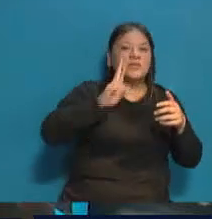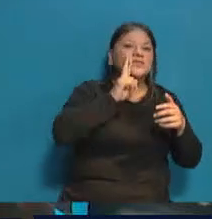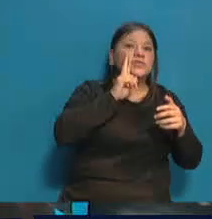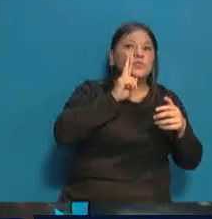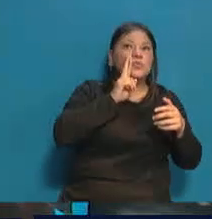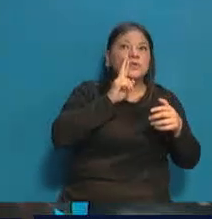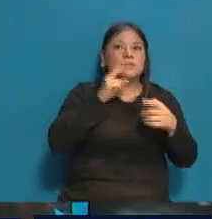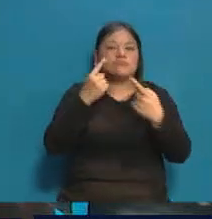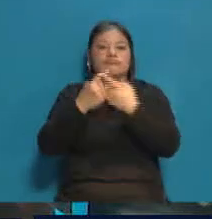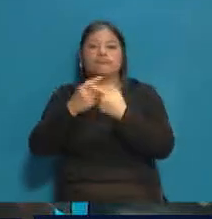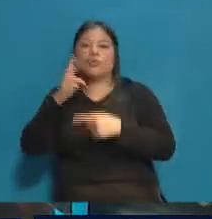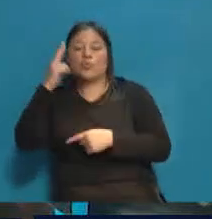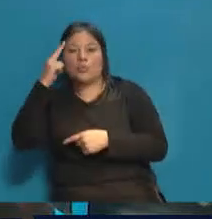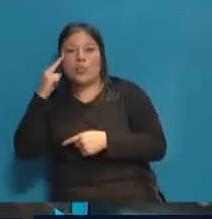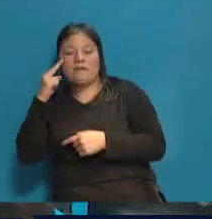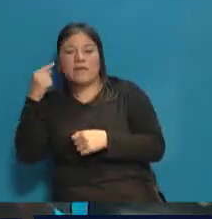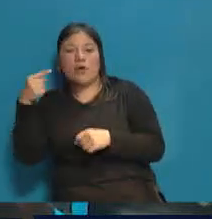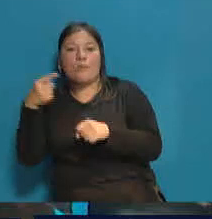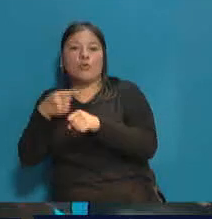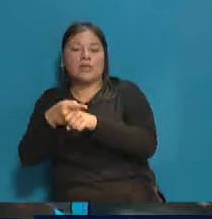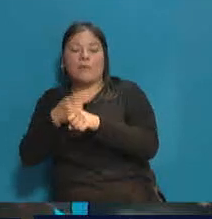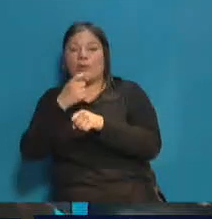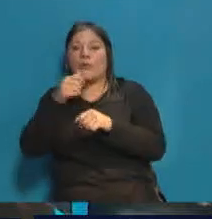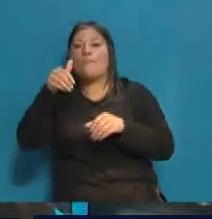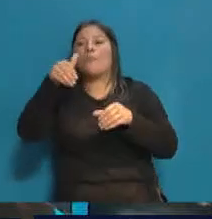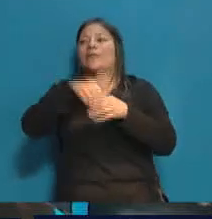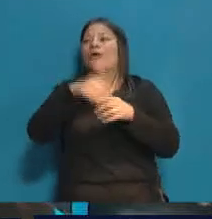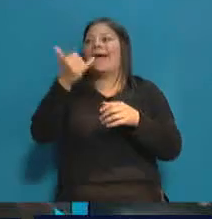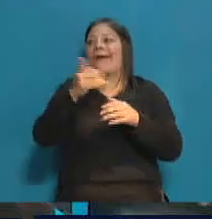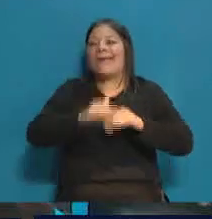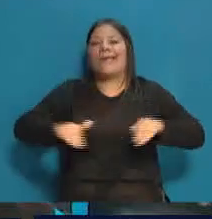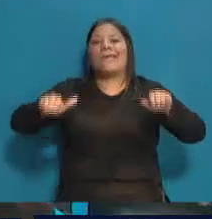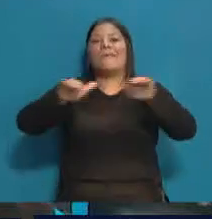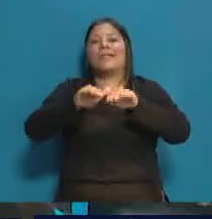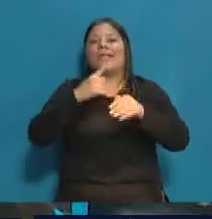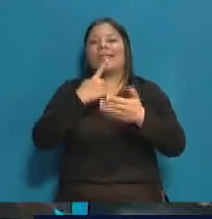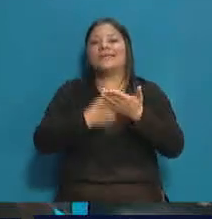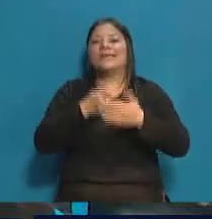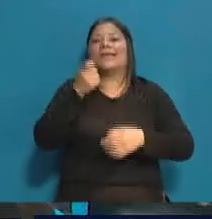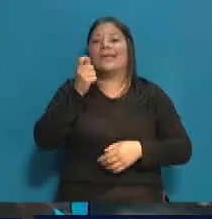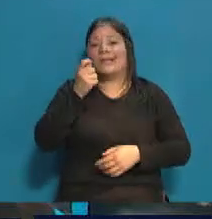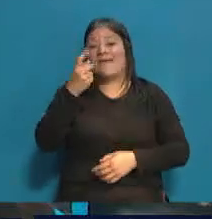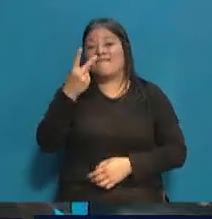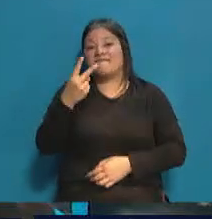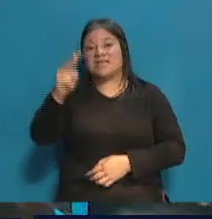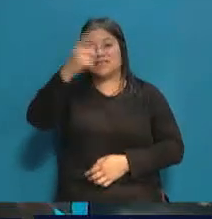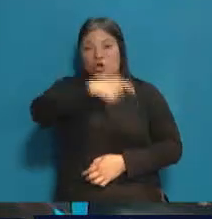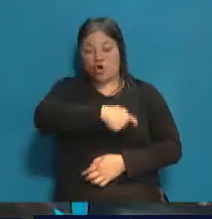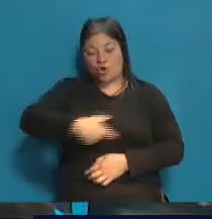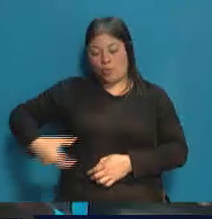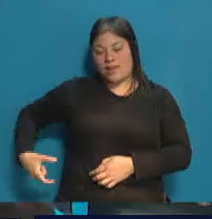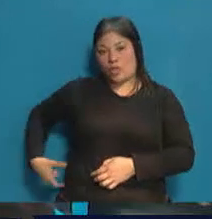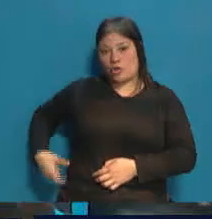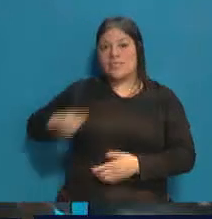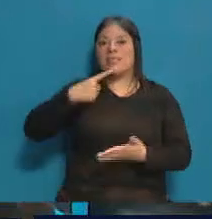acuerdo. En caso de empate de alguna votación, tendrá que decidir la vicegobernadora. Debe casado. En caso de